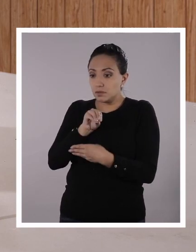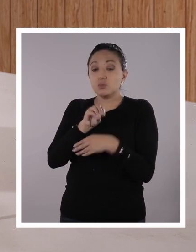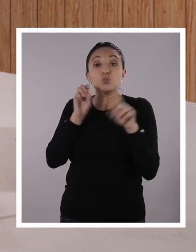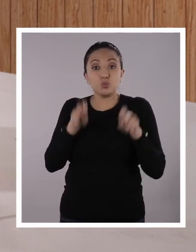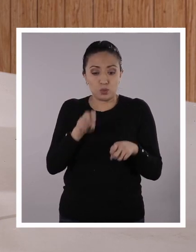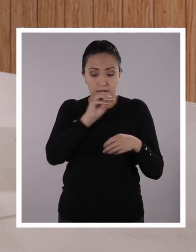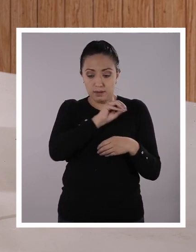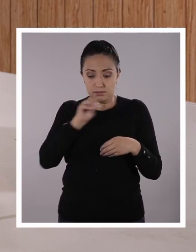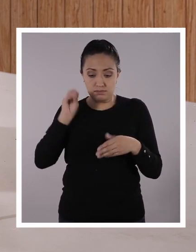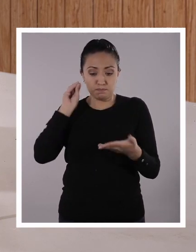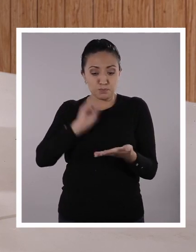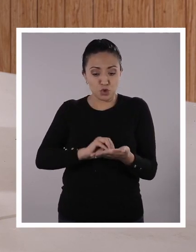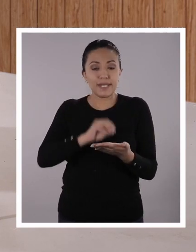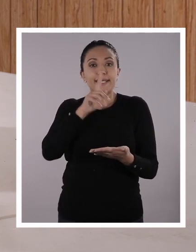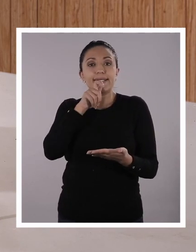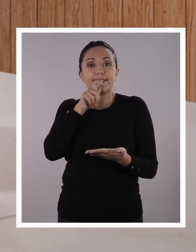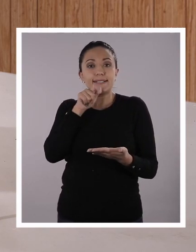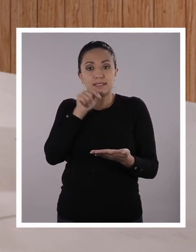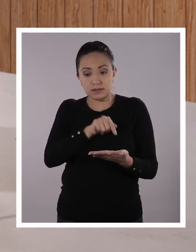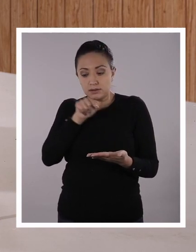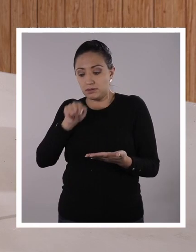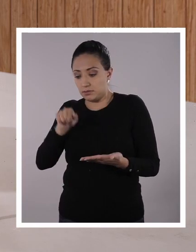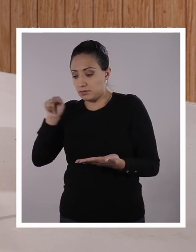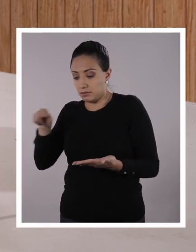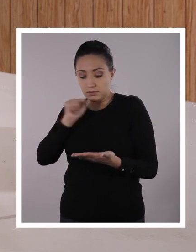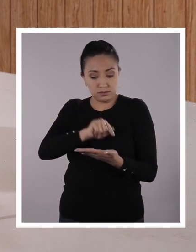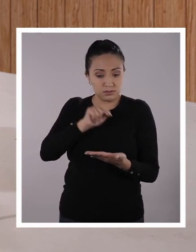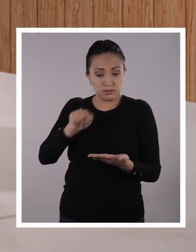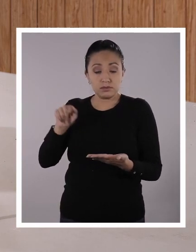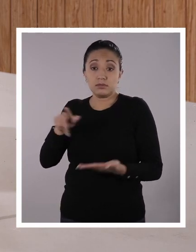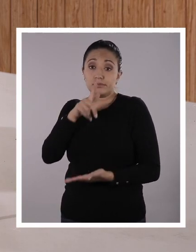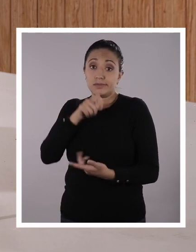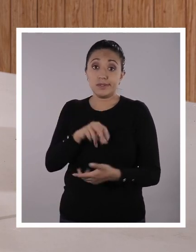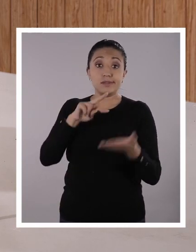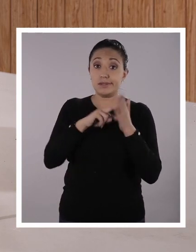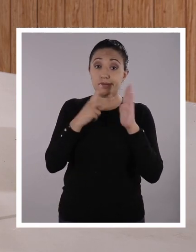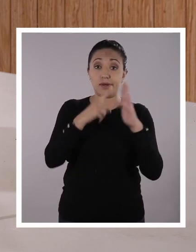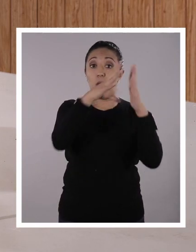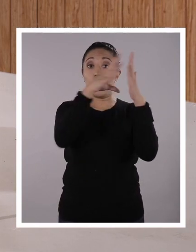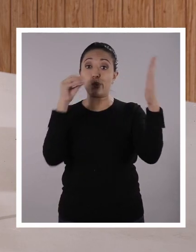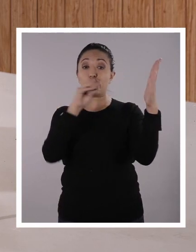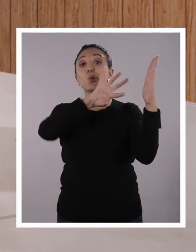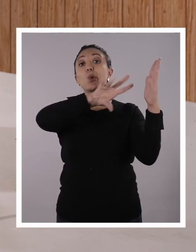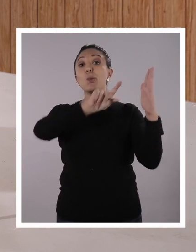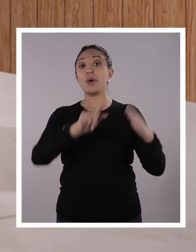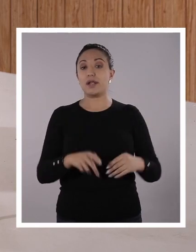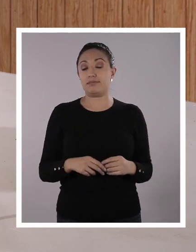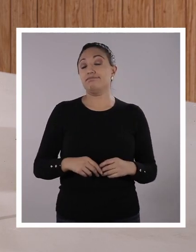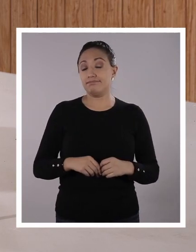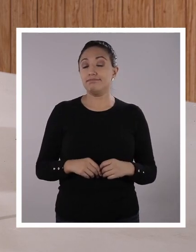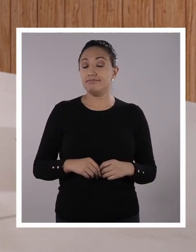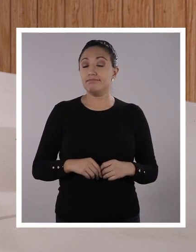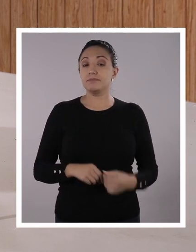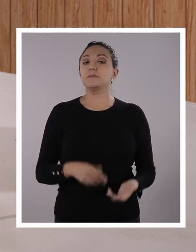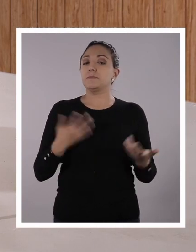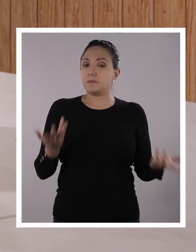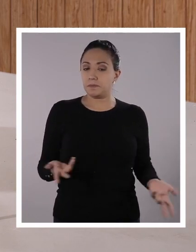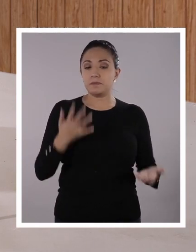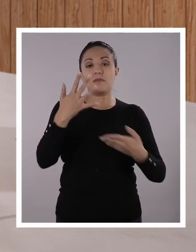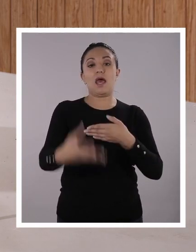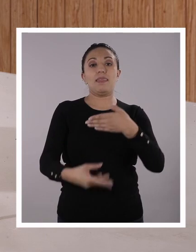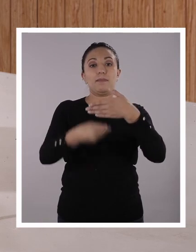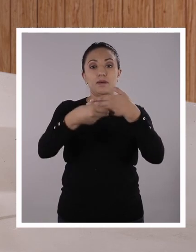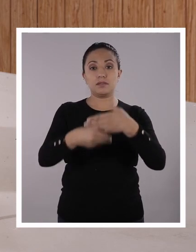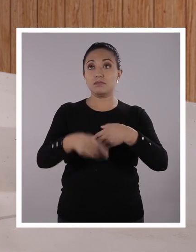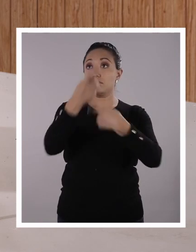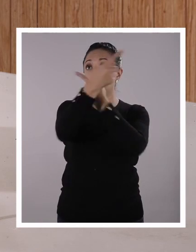puedes utilizarla, pero tienes que citarla correctamente porque si no estaríamos cometiendo plagio. Exactamente. Y además, todo lo